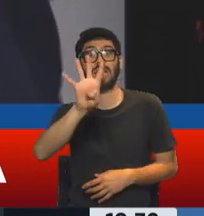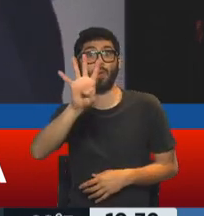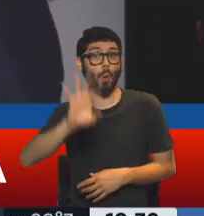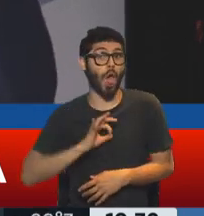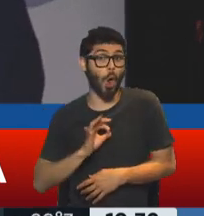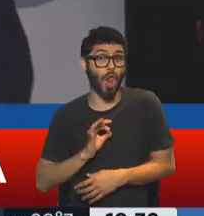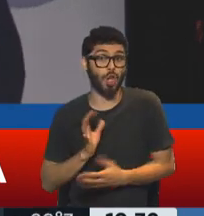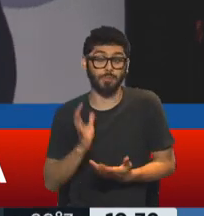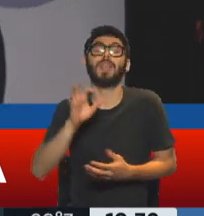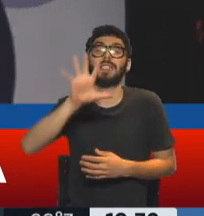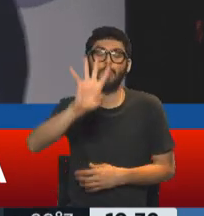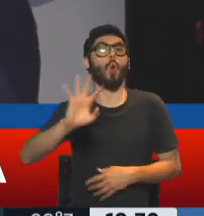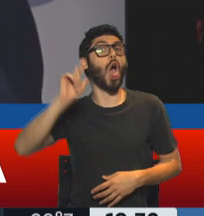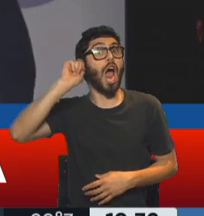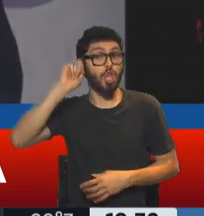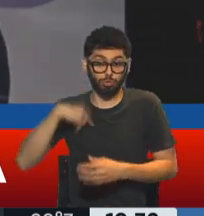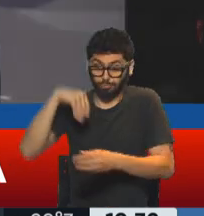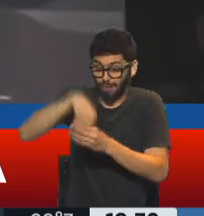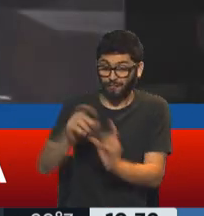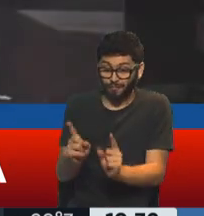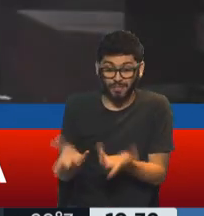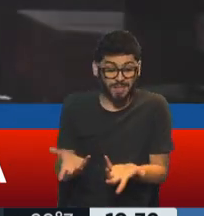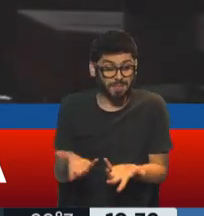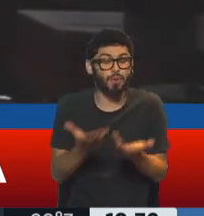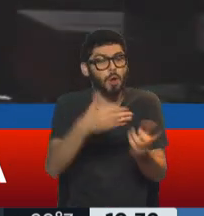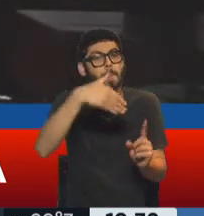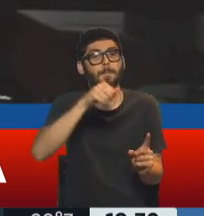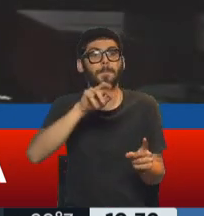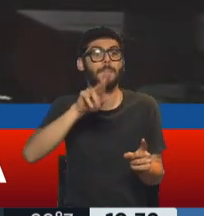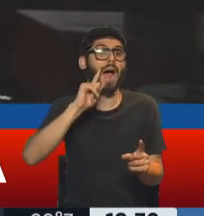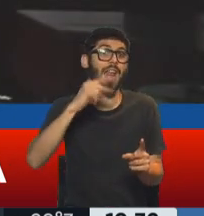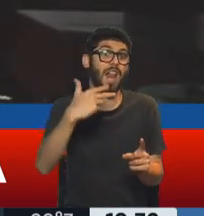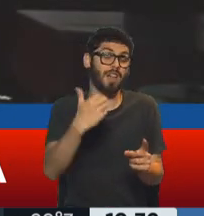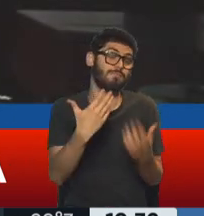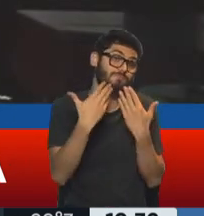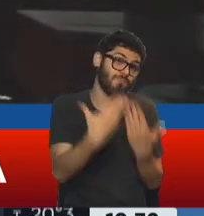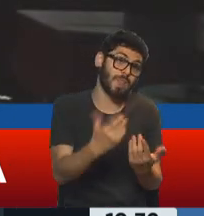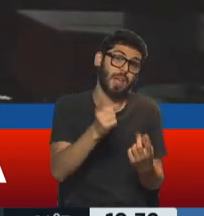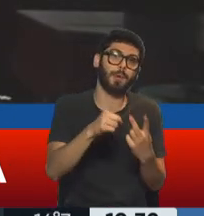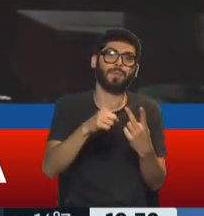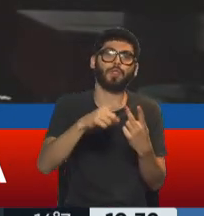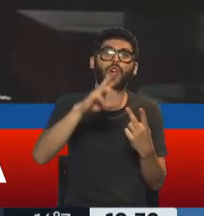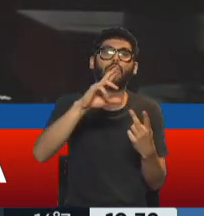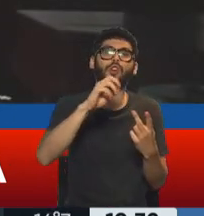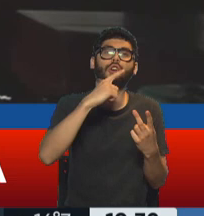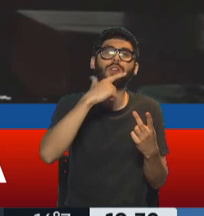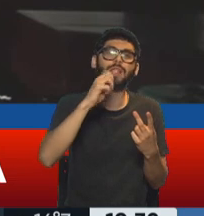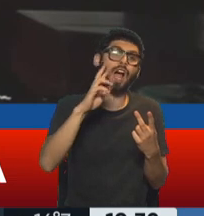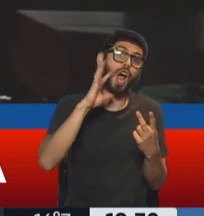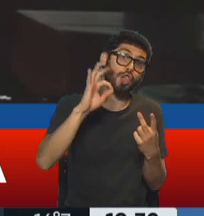sigue siendo, entonces Mariana, yo te agradezco tanto, y bueno, ni que hablar a Alejandro y a Rosario, sobre todo que